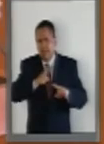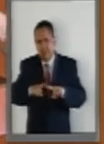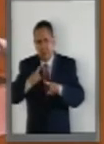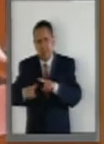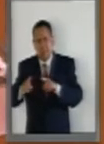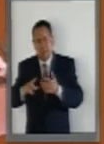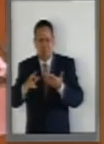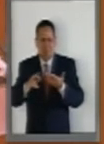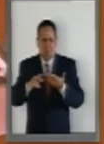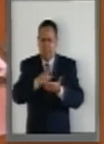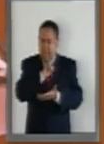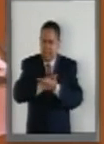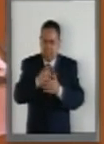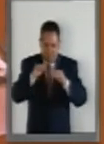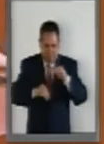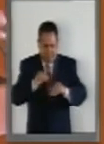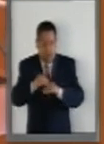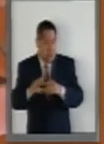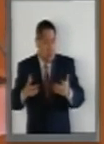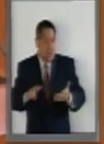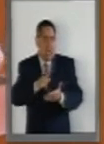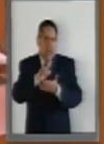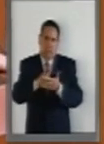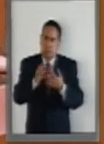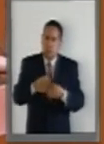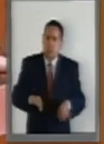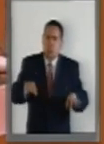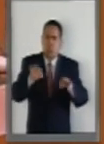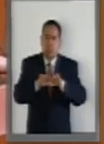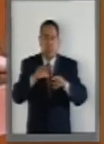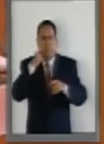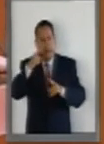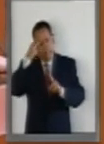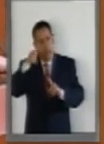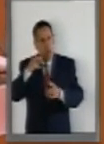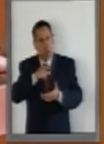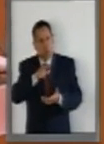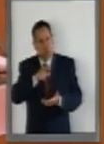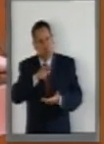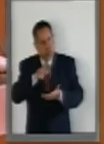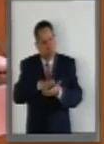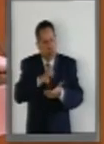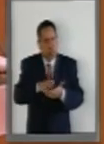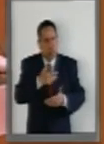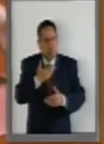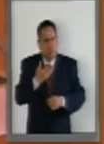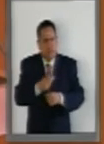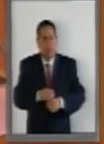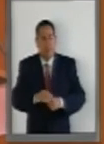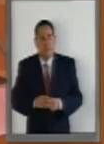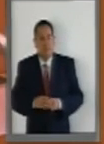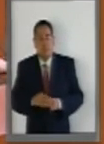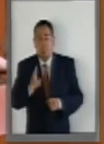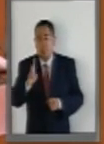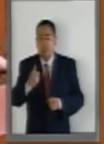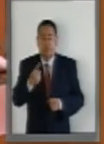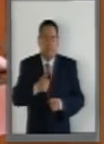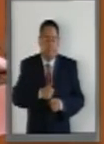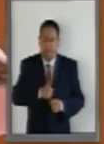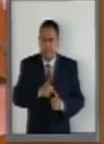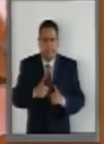reformas, reformas importantísimas para México. Lo desafortunado